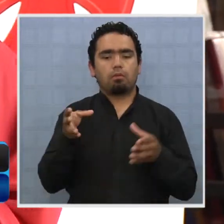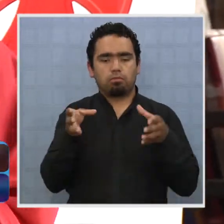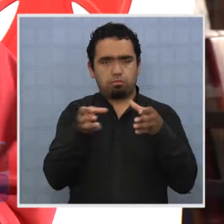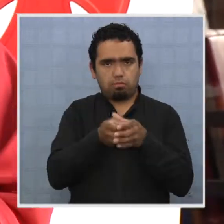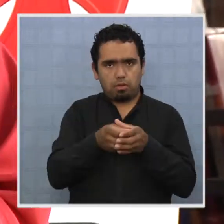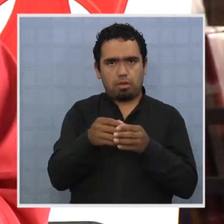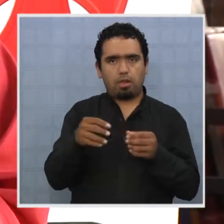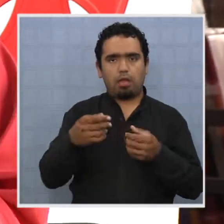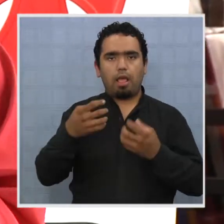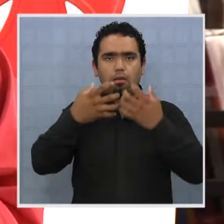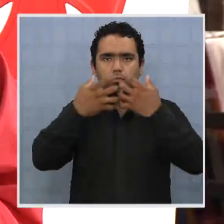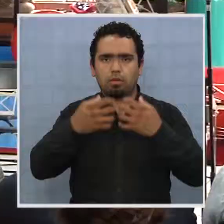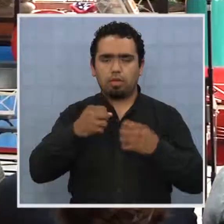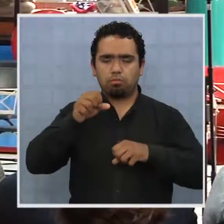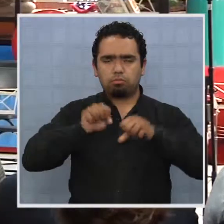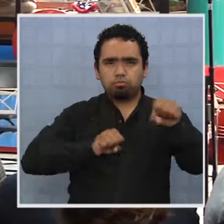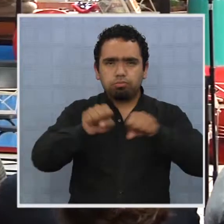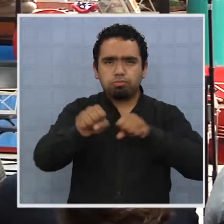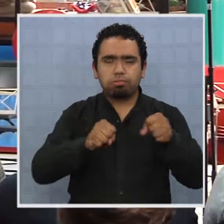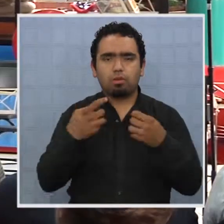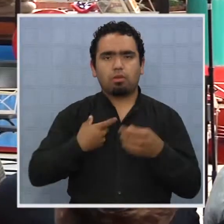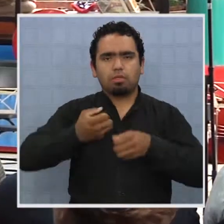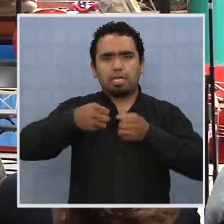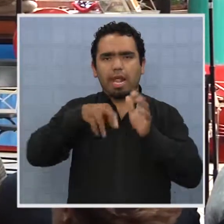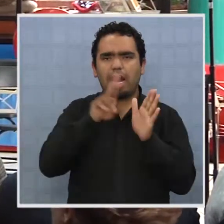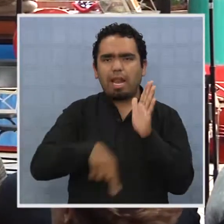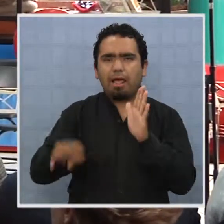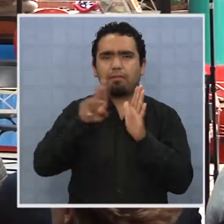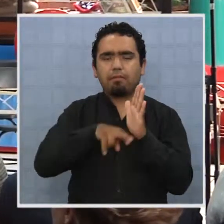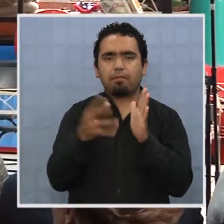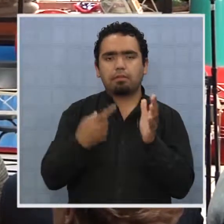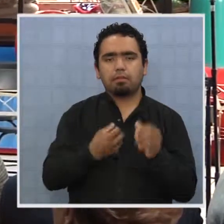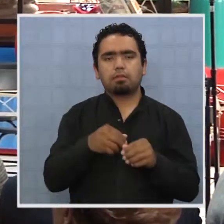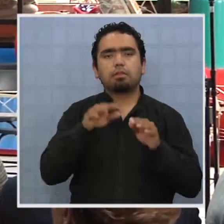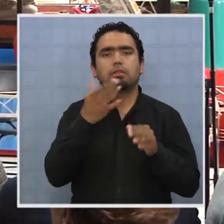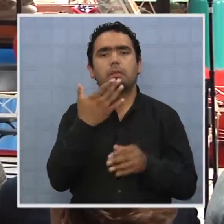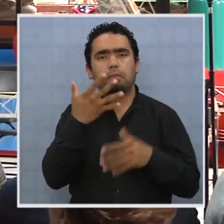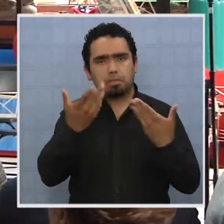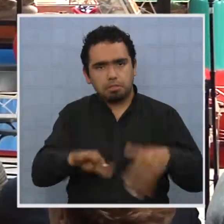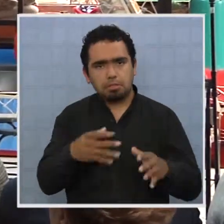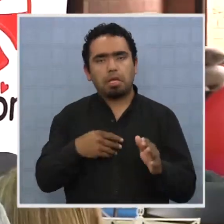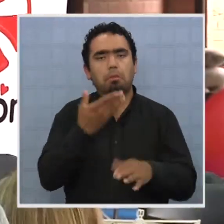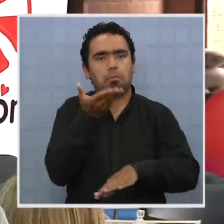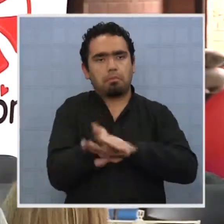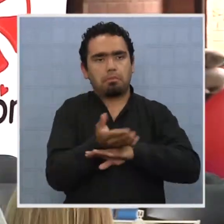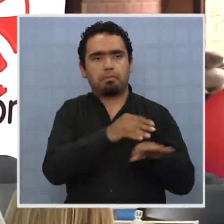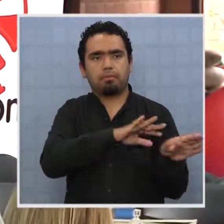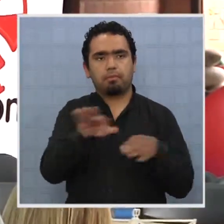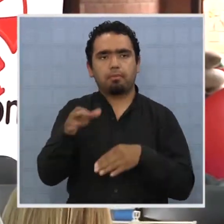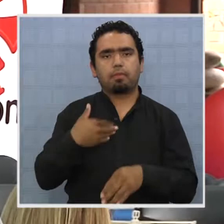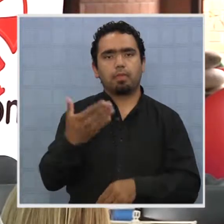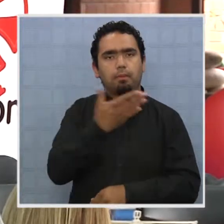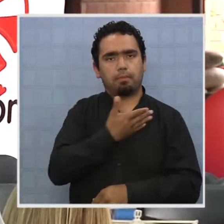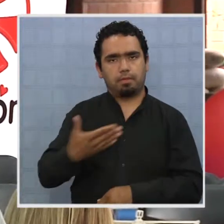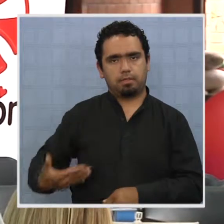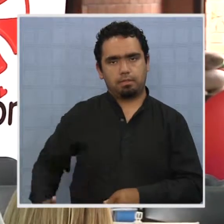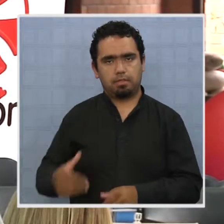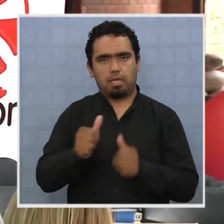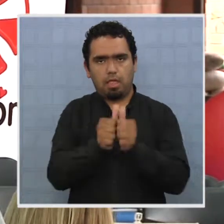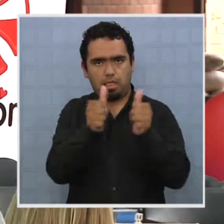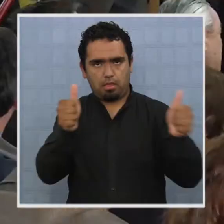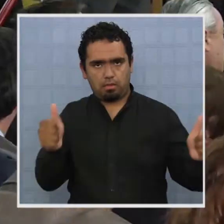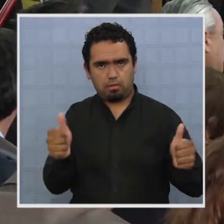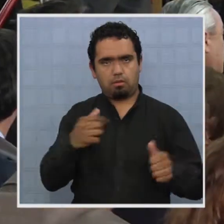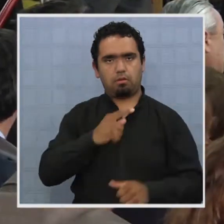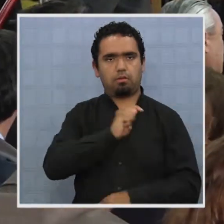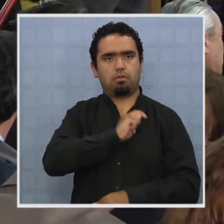equipamiento por 470 millones más que están actualmente en licitación. El presidente del directorio de Teletón,